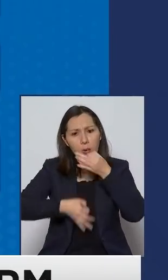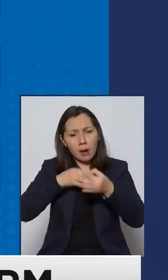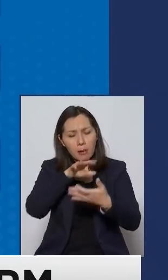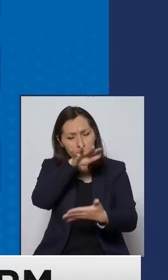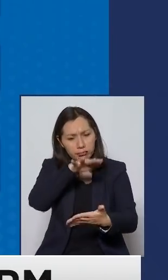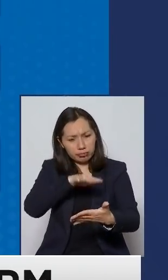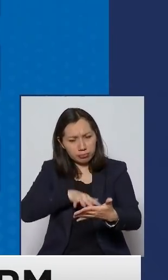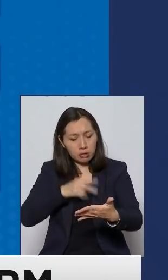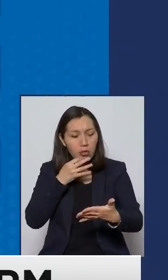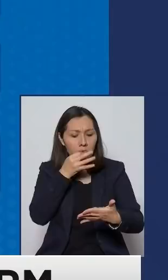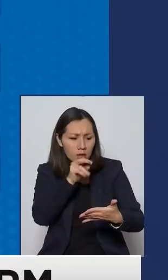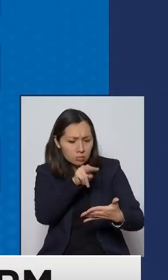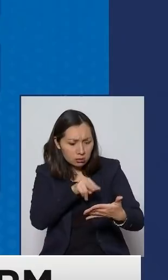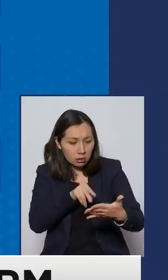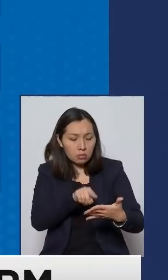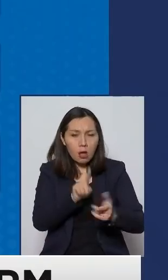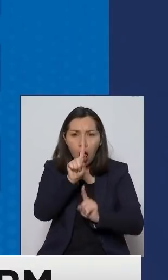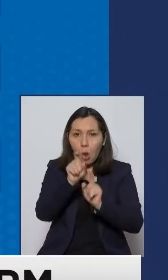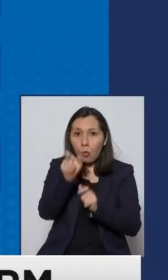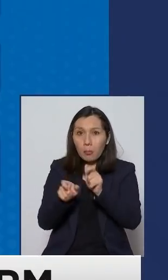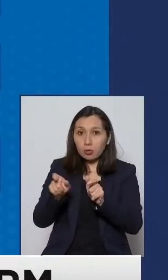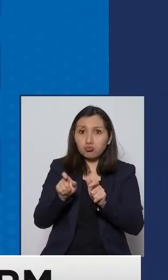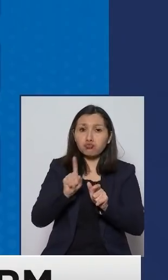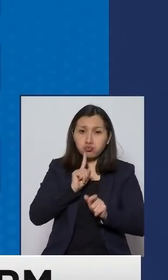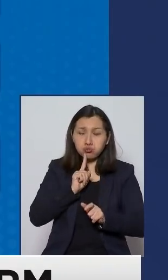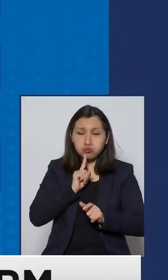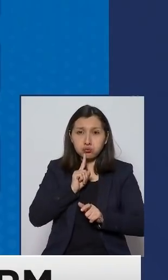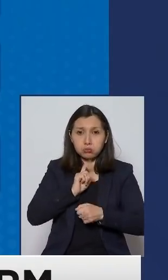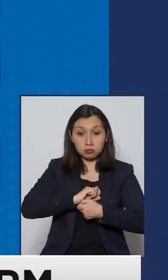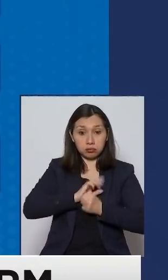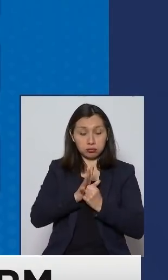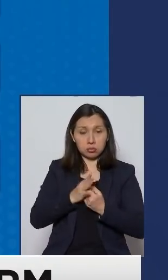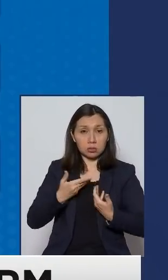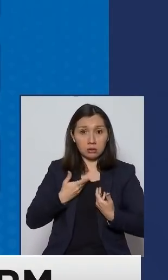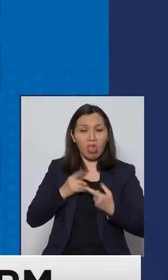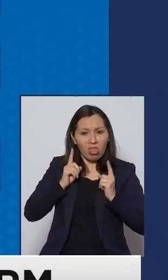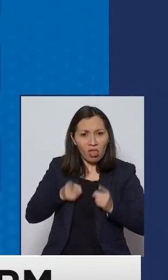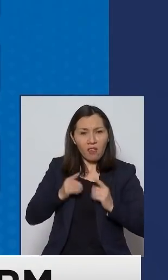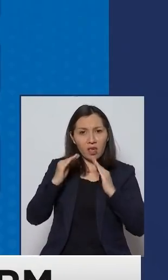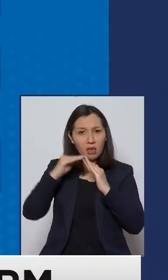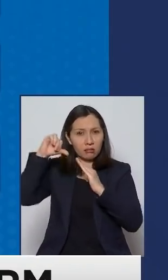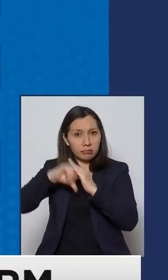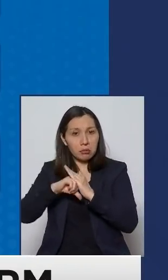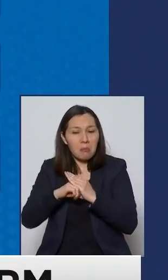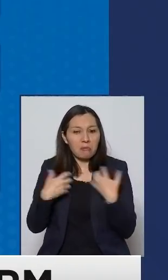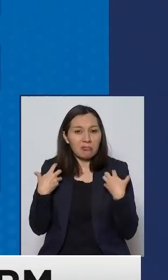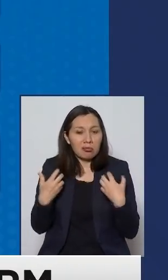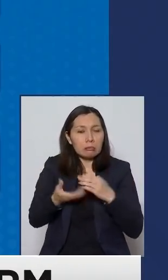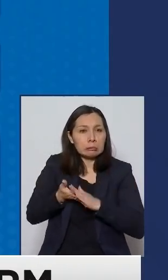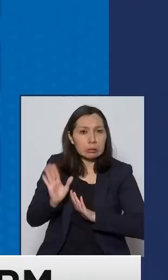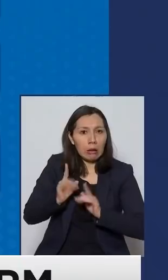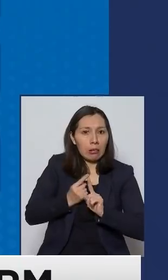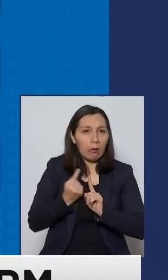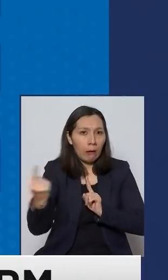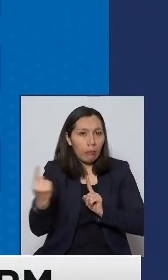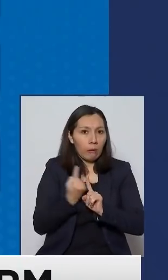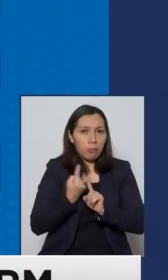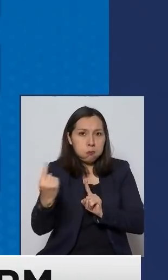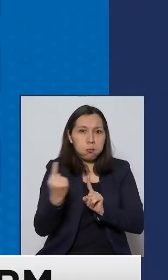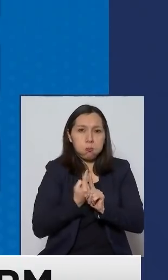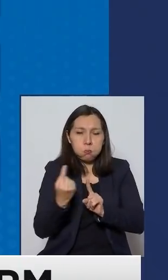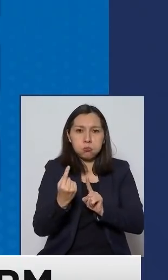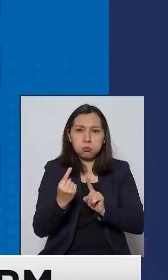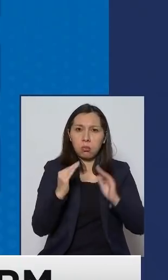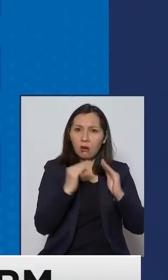incluso personas que están cursando una infección que están en cuarentena salen frecuentemente de